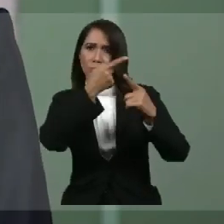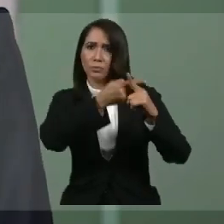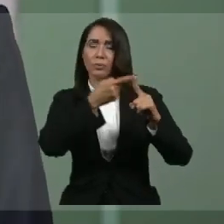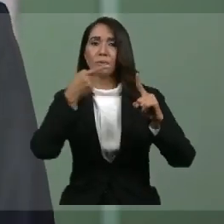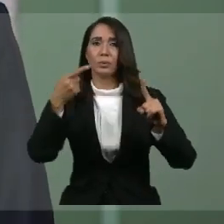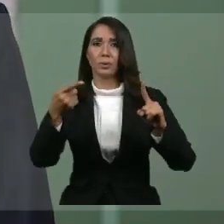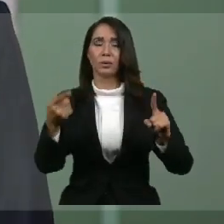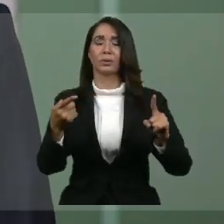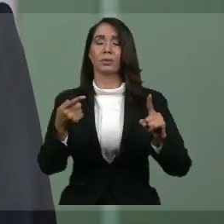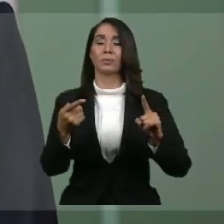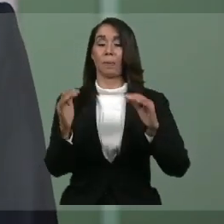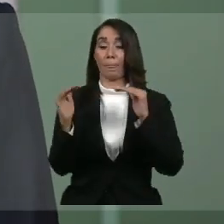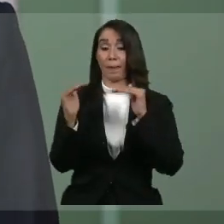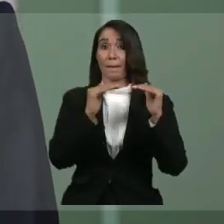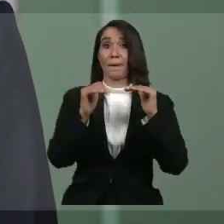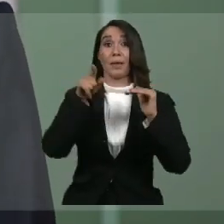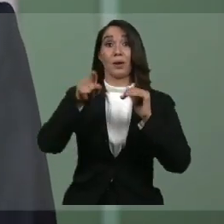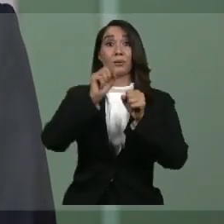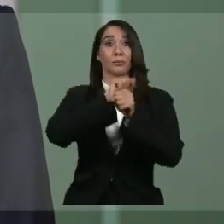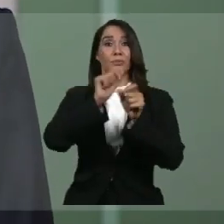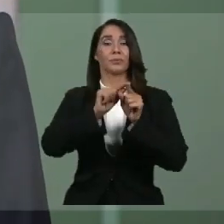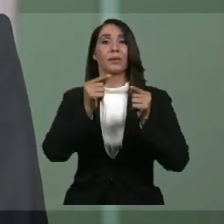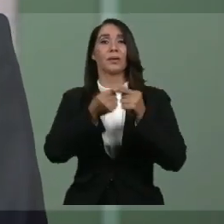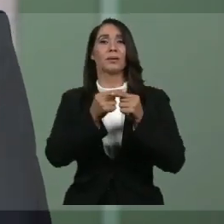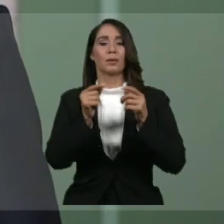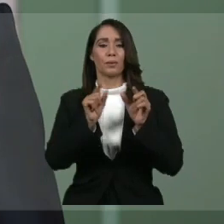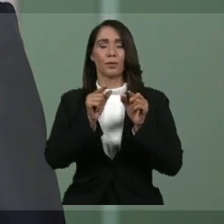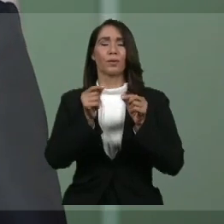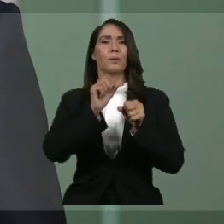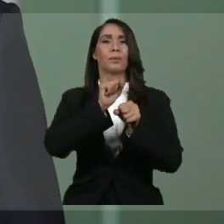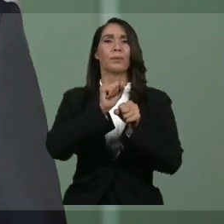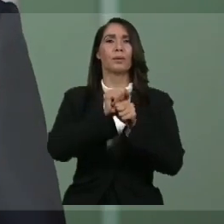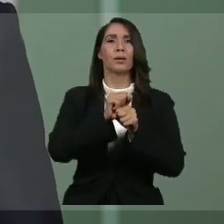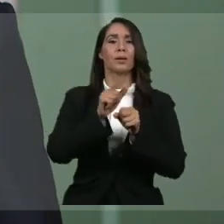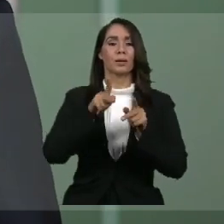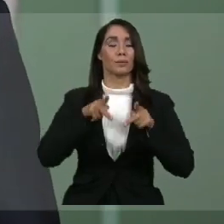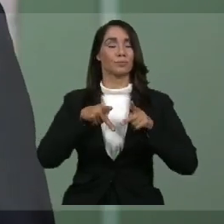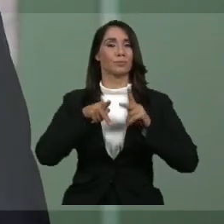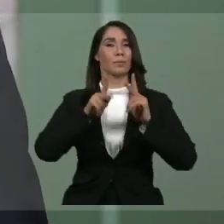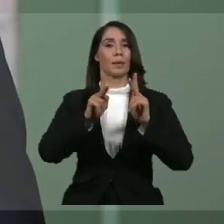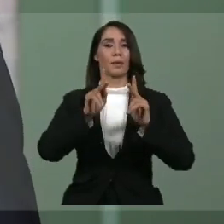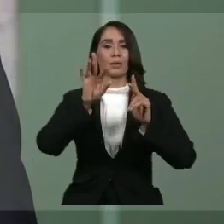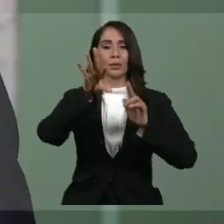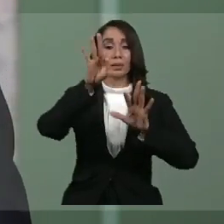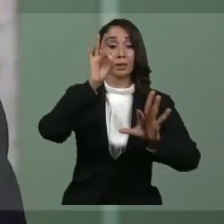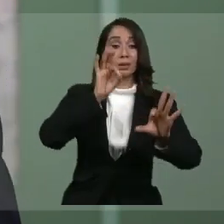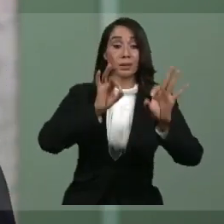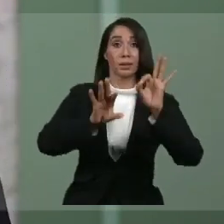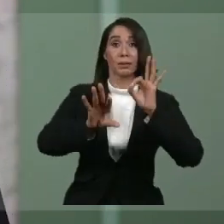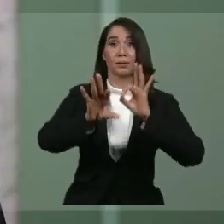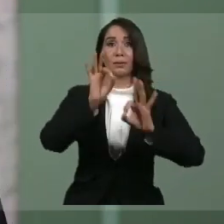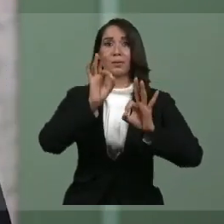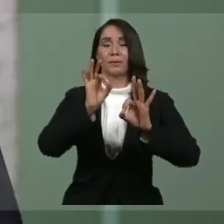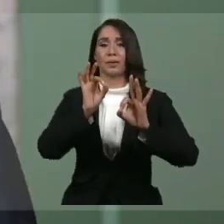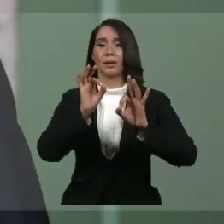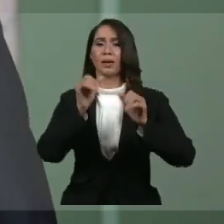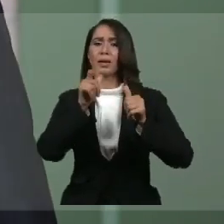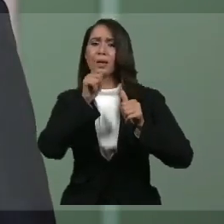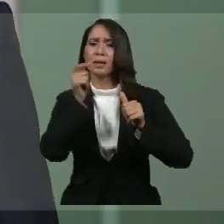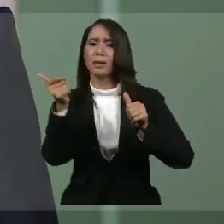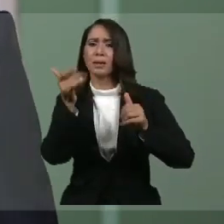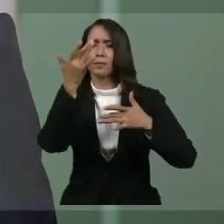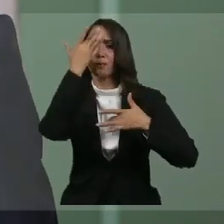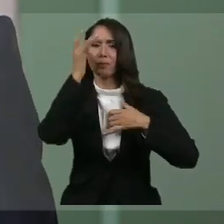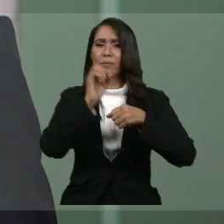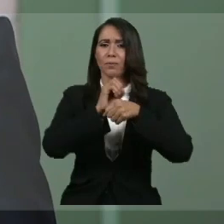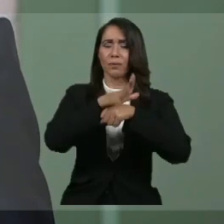En paralelo con estos operativos ciudadanos y brigadas que nos permiten identificar cualquier foco de contagio y